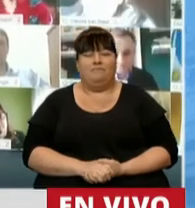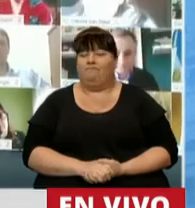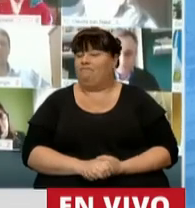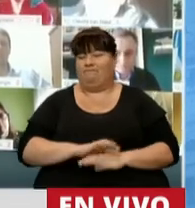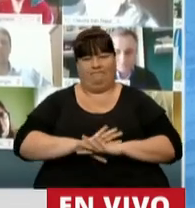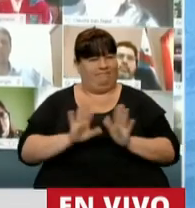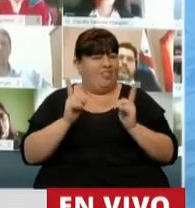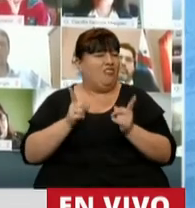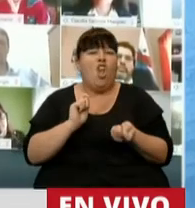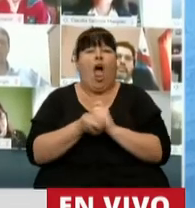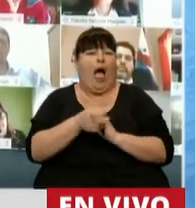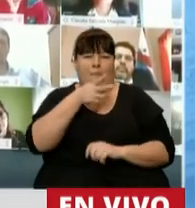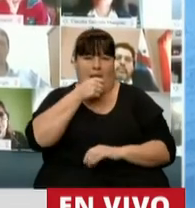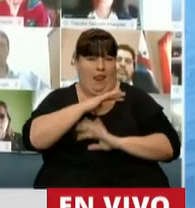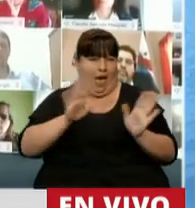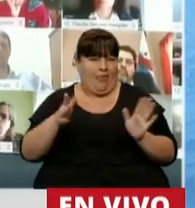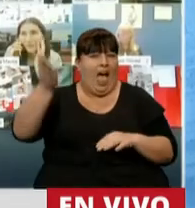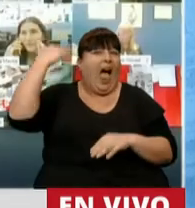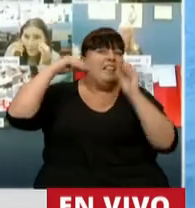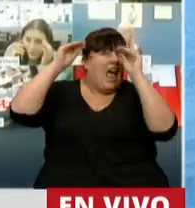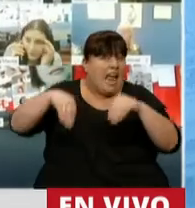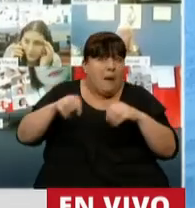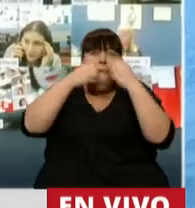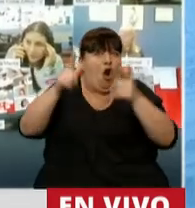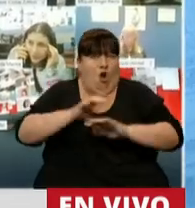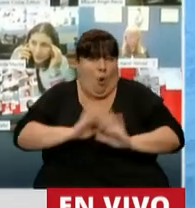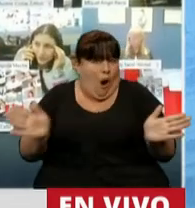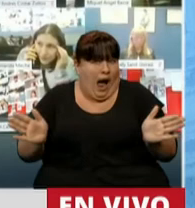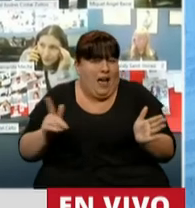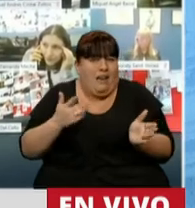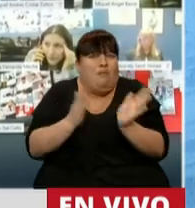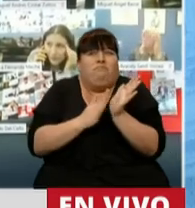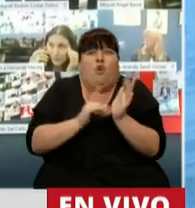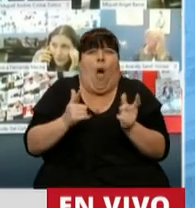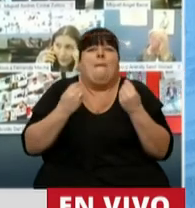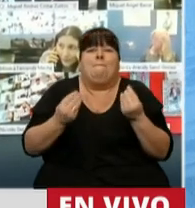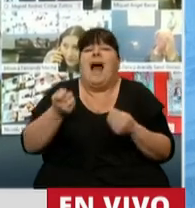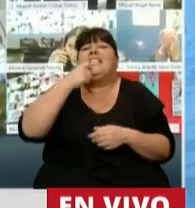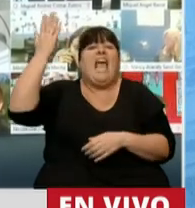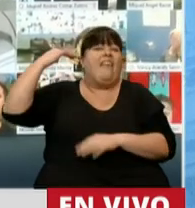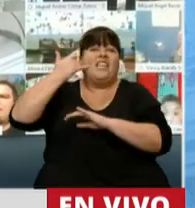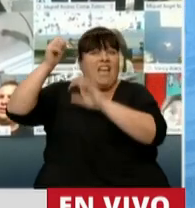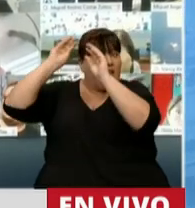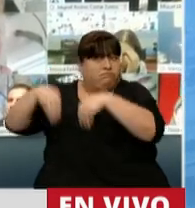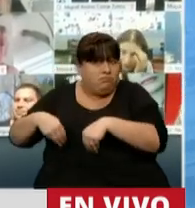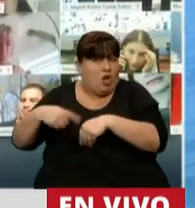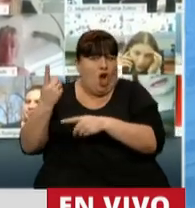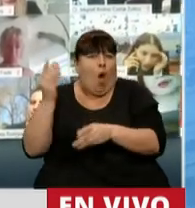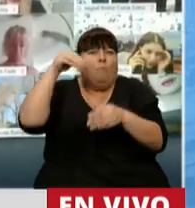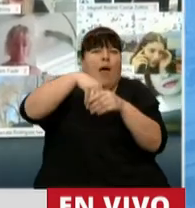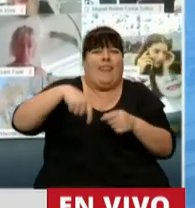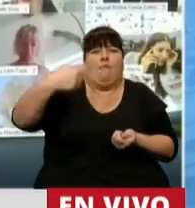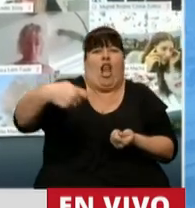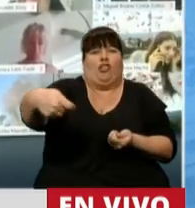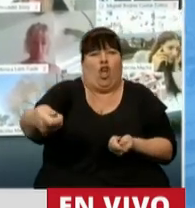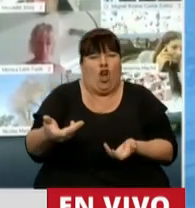Nada ha cambiado para aquellos quebrados. No hay ningún fundamento para que aquellos quebrados estén adentro de esta